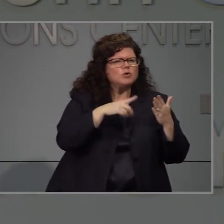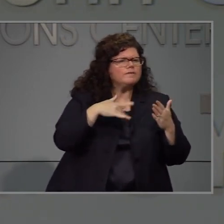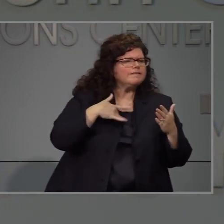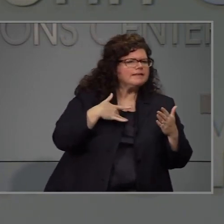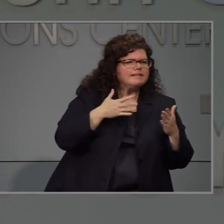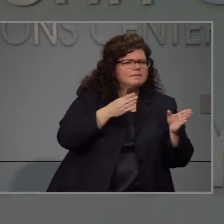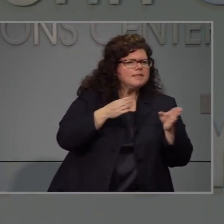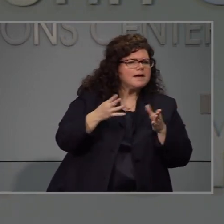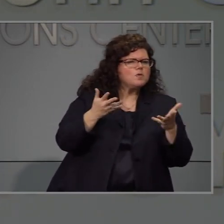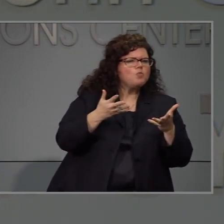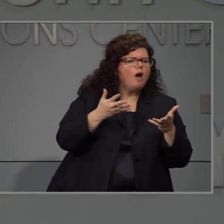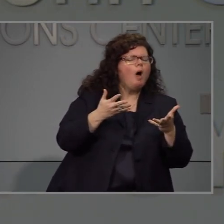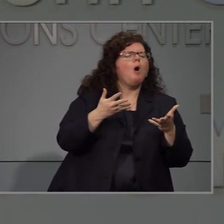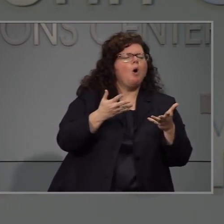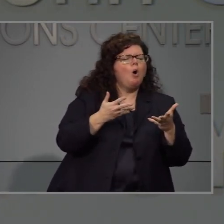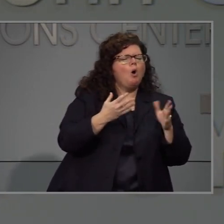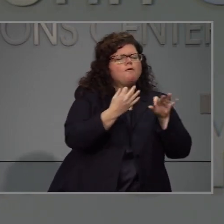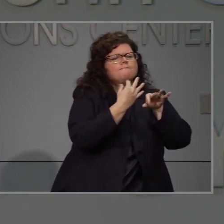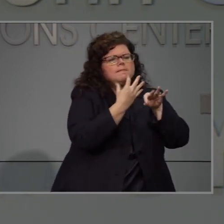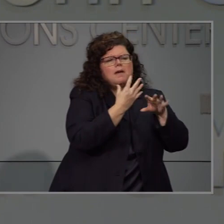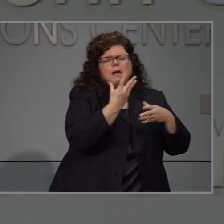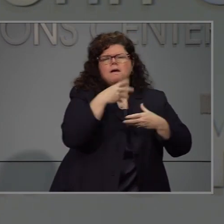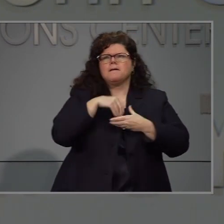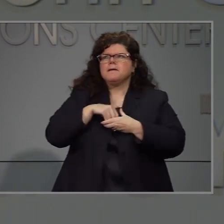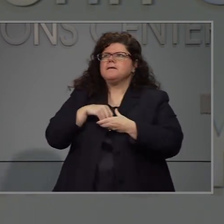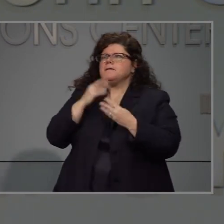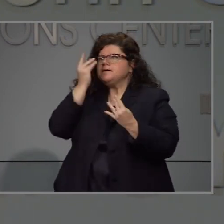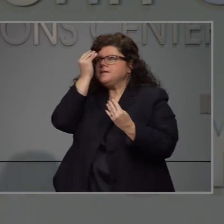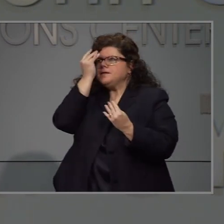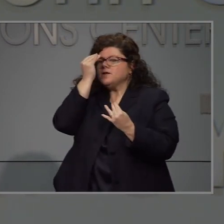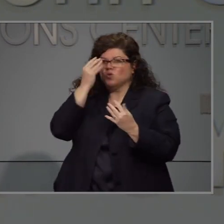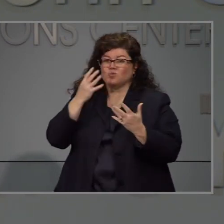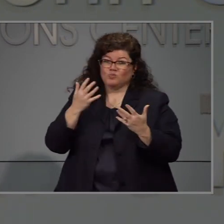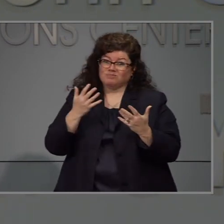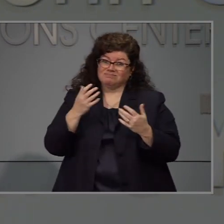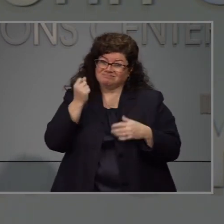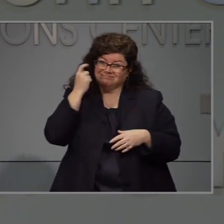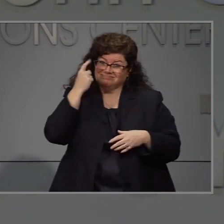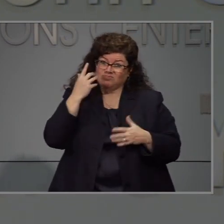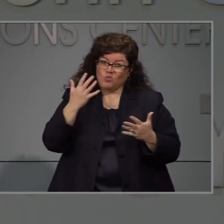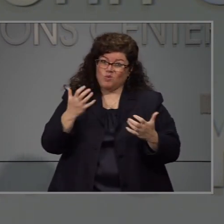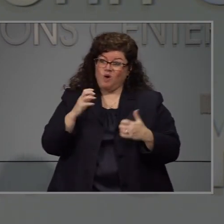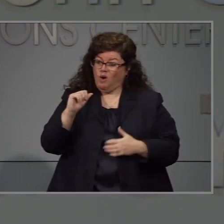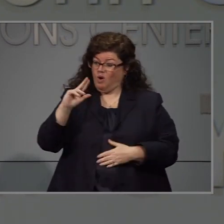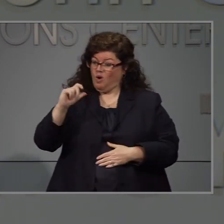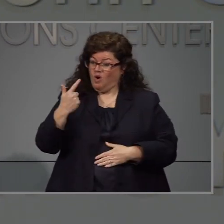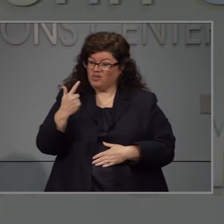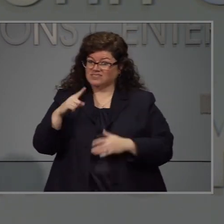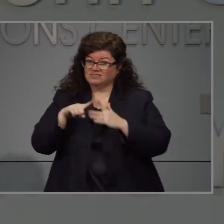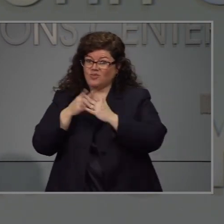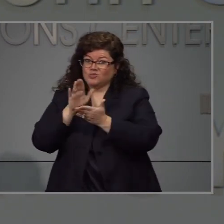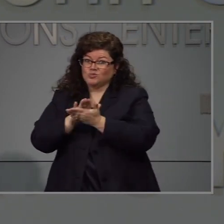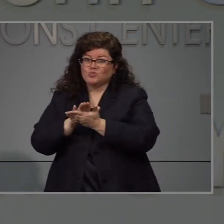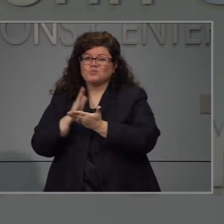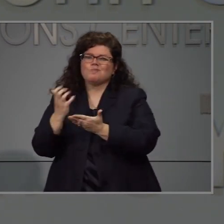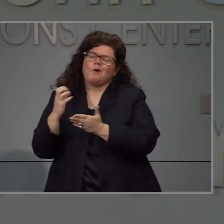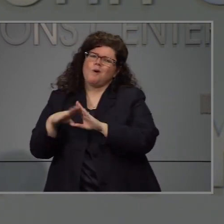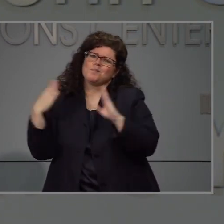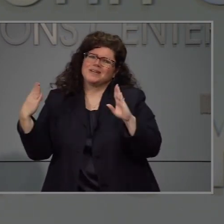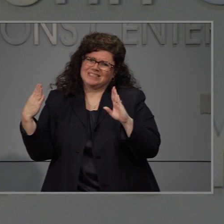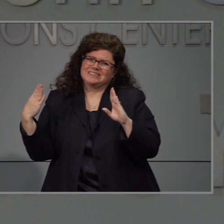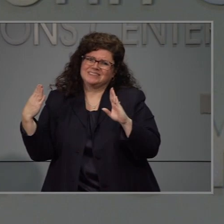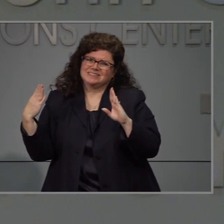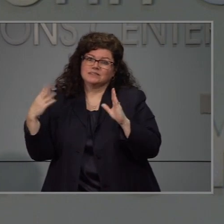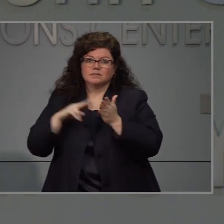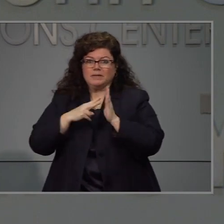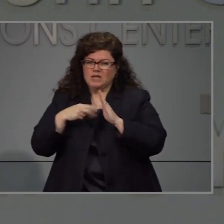un plan por ejemplo deseamos. que la escuela pueda iniciar en el otoño en agosto.